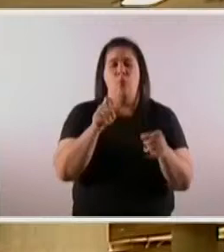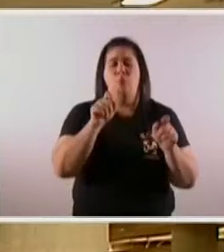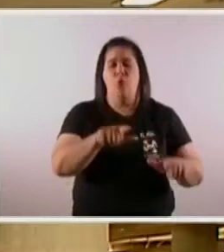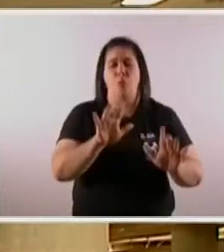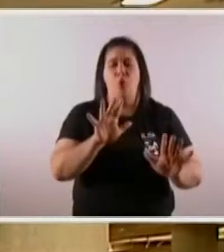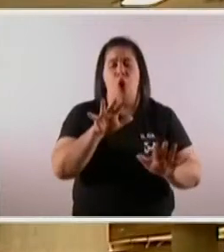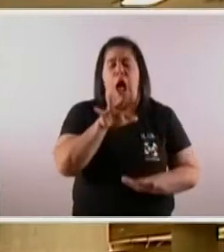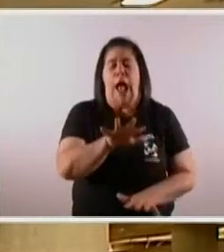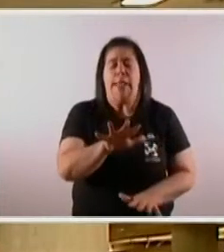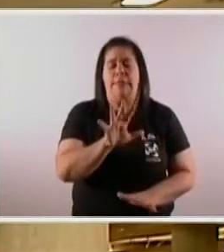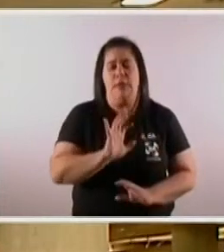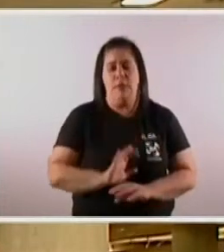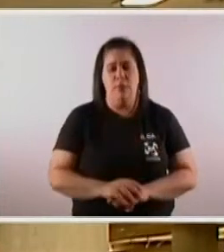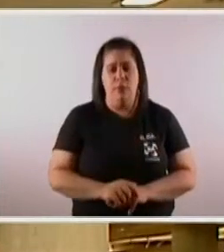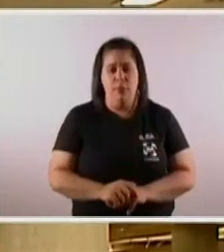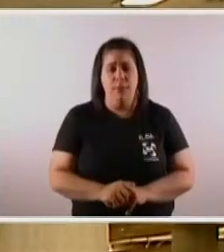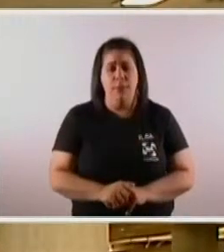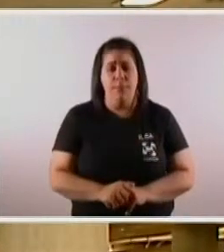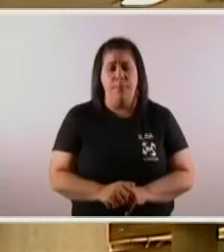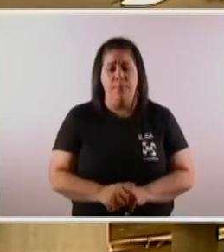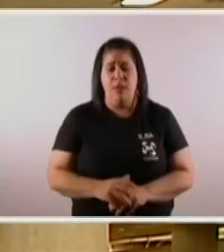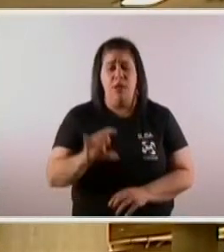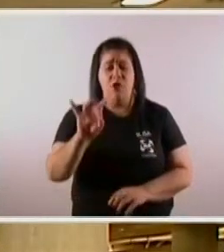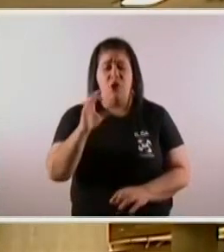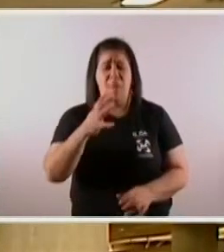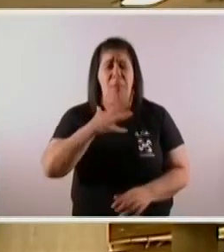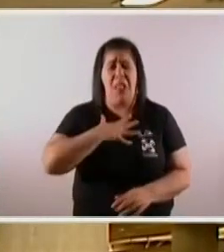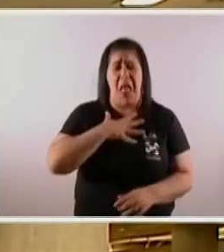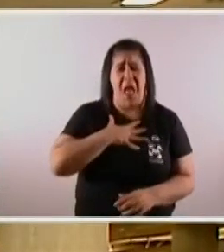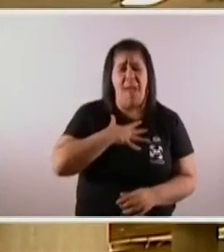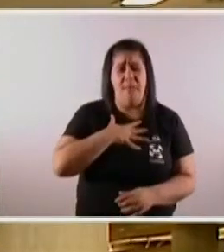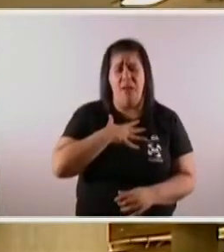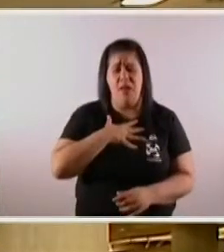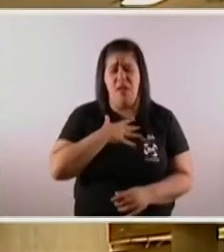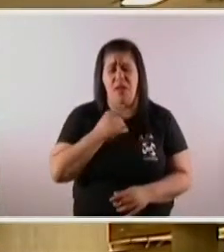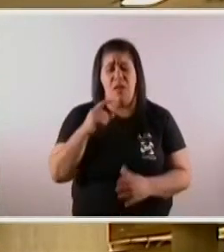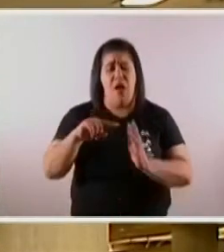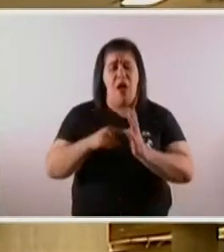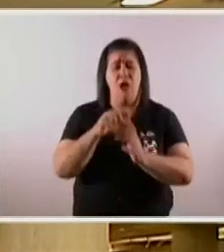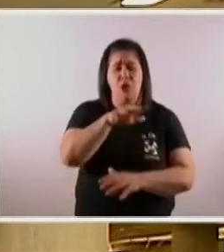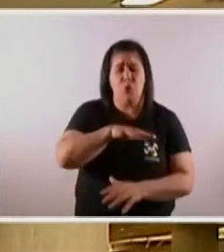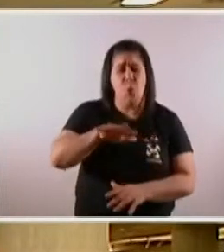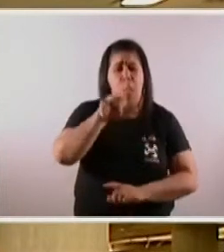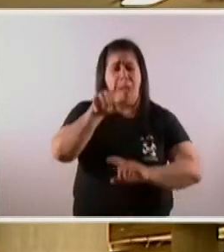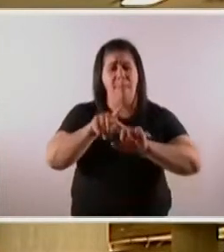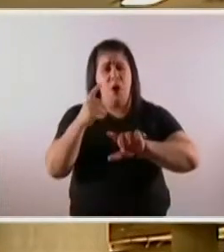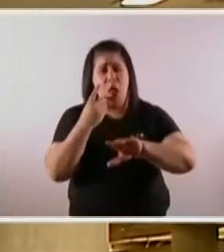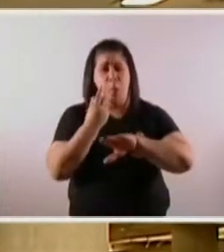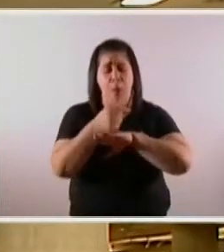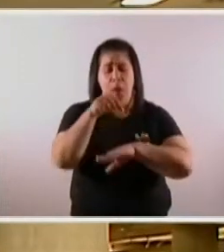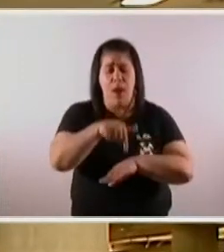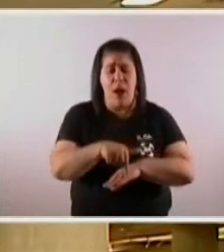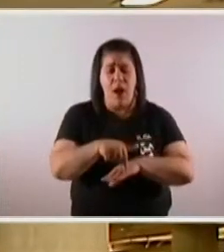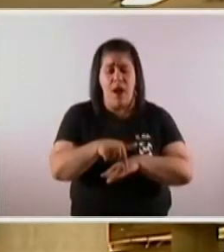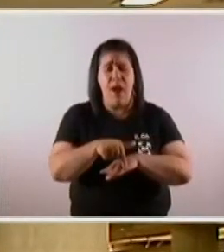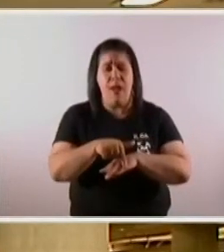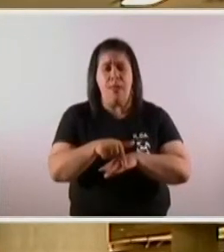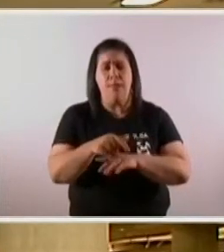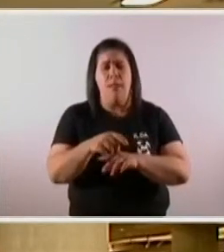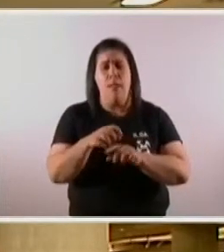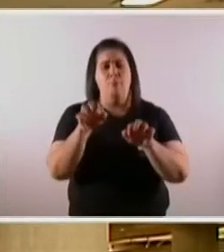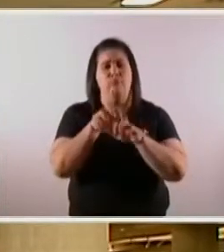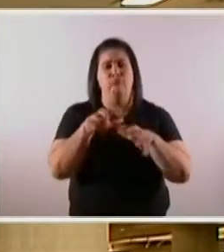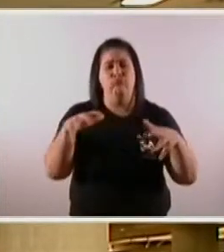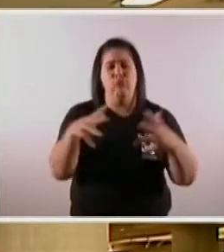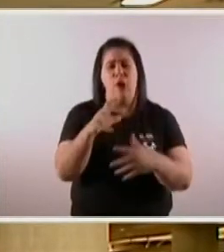manera de llamarlo. Y no es que me afecte a mí, que afecte solamente a la ciudad, a los porteños. Esto afecta a todos los argentinos.